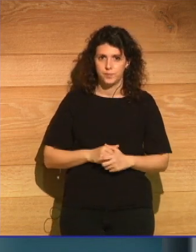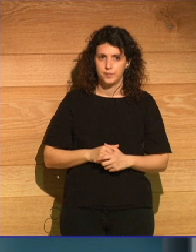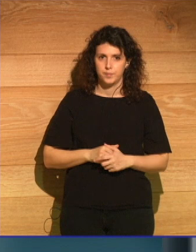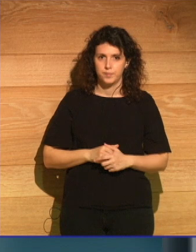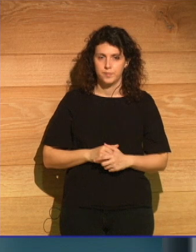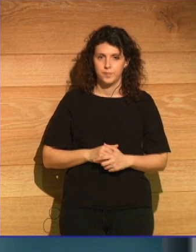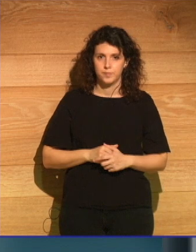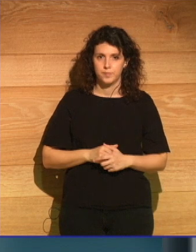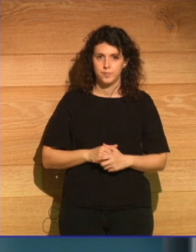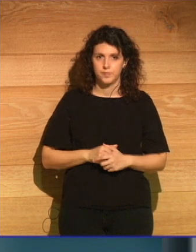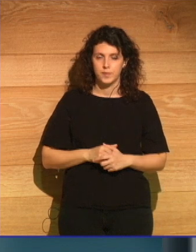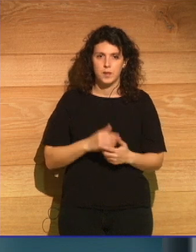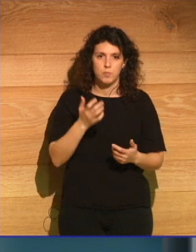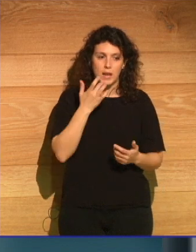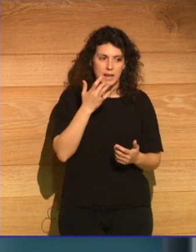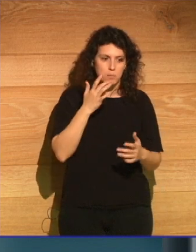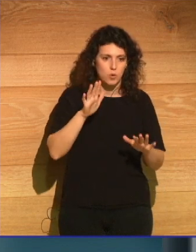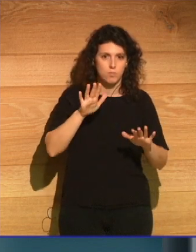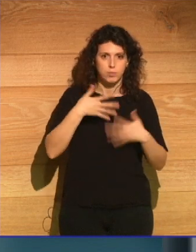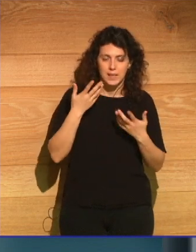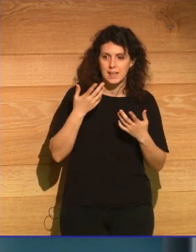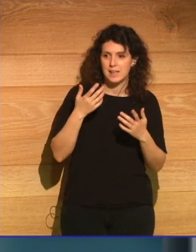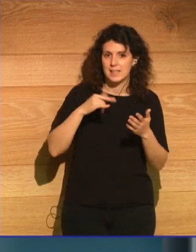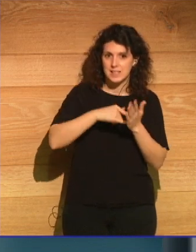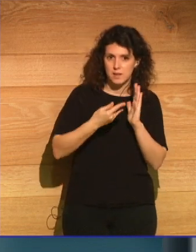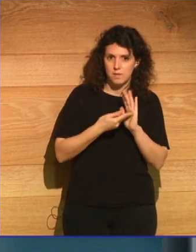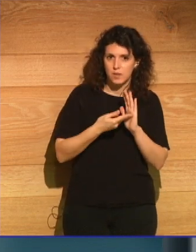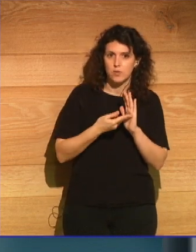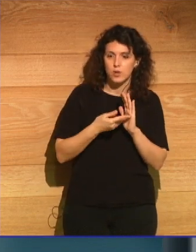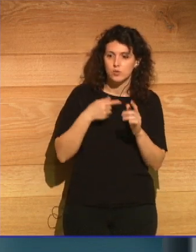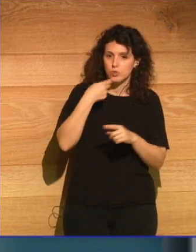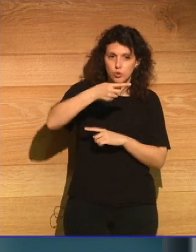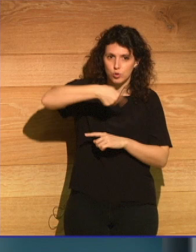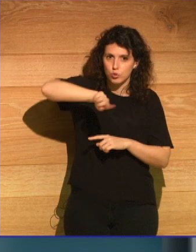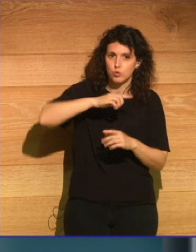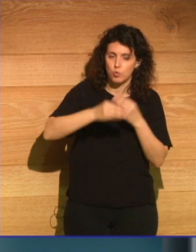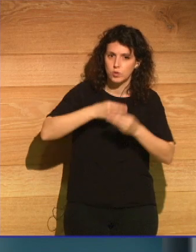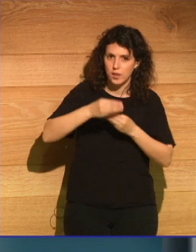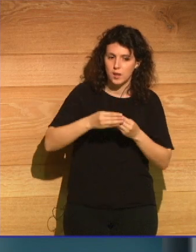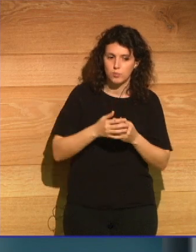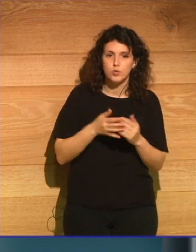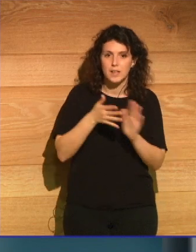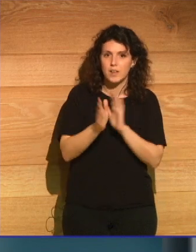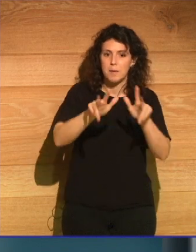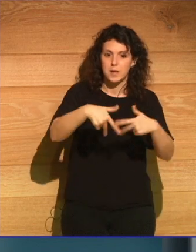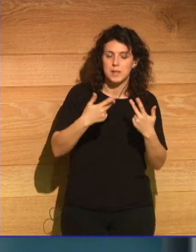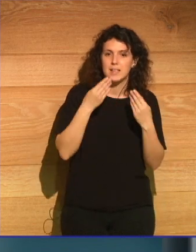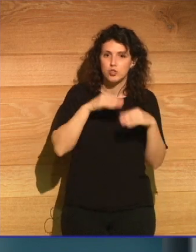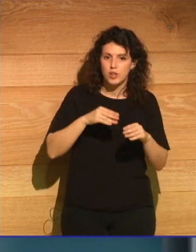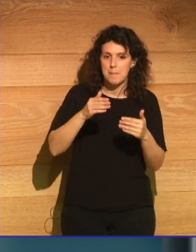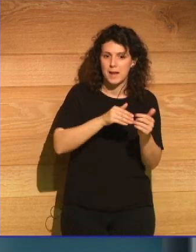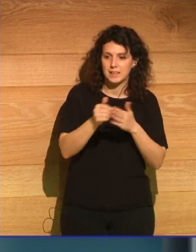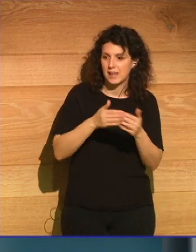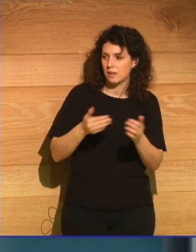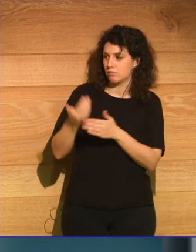impacto de estos servidores que utilizamos. Y nos permite mirar la historia material que está detrás